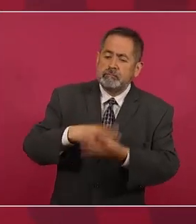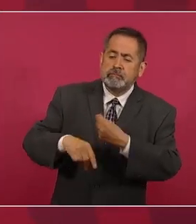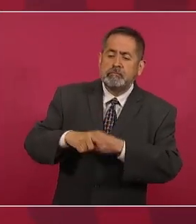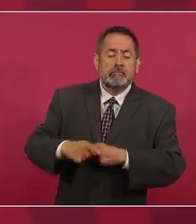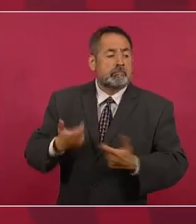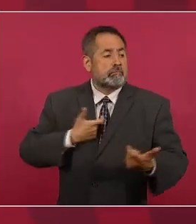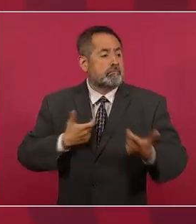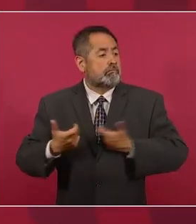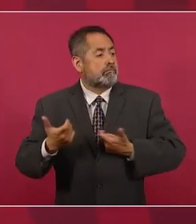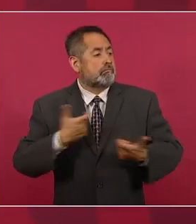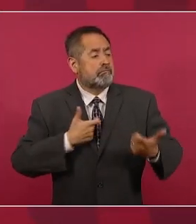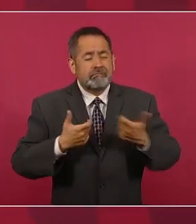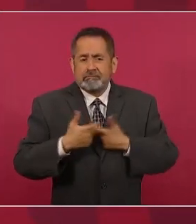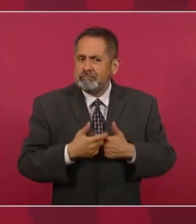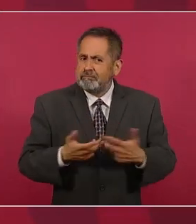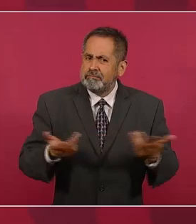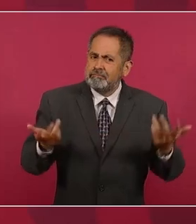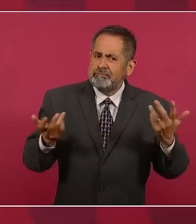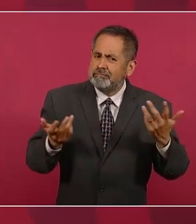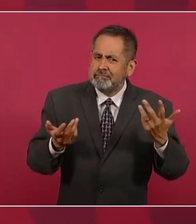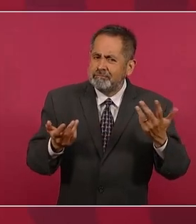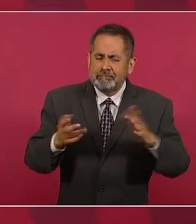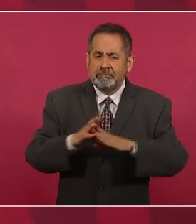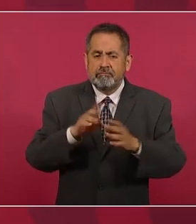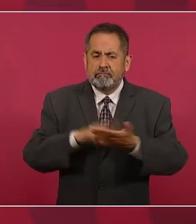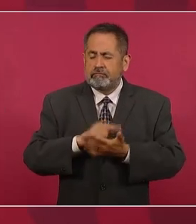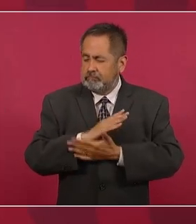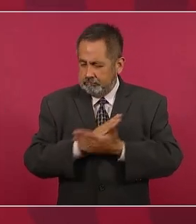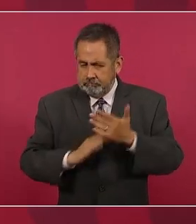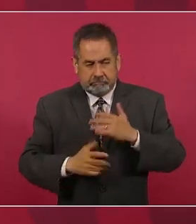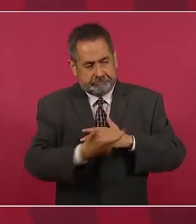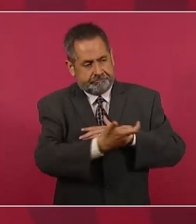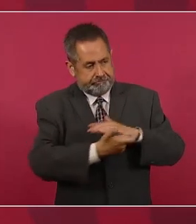si habían estas partidas de moche,